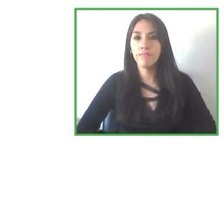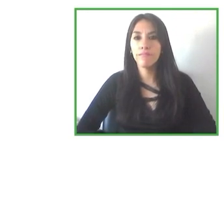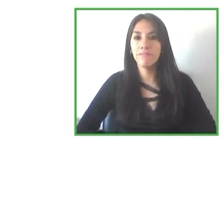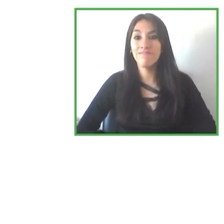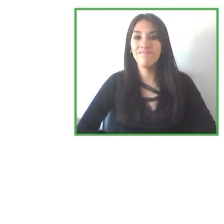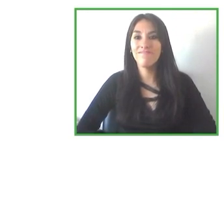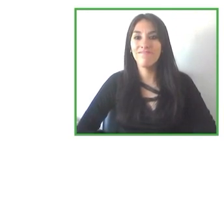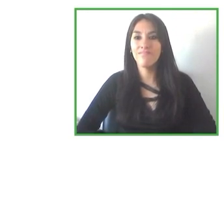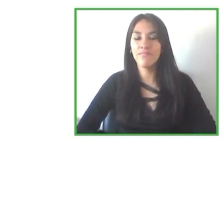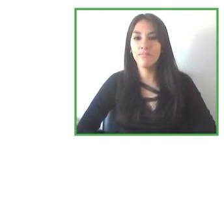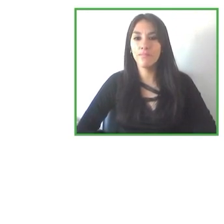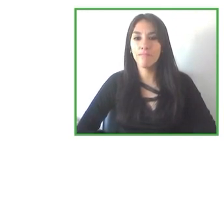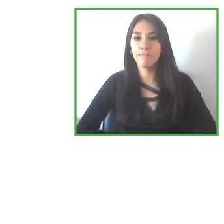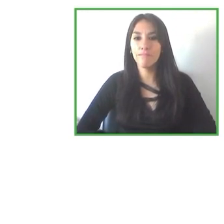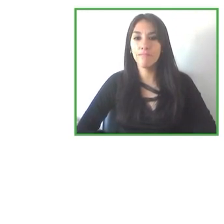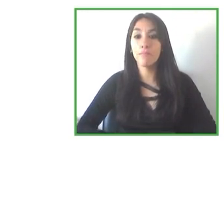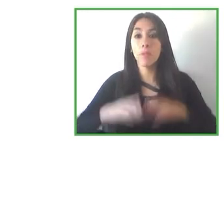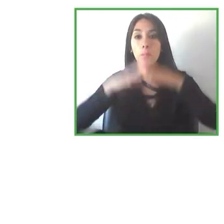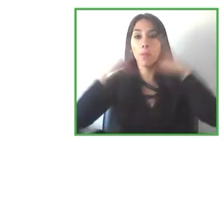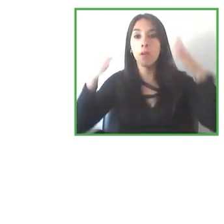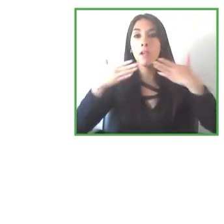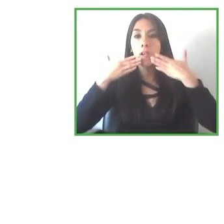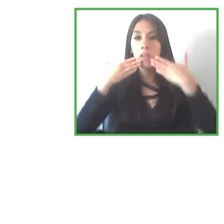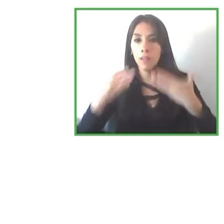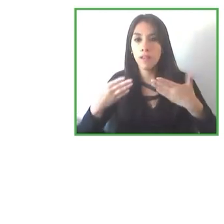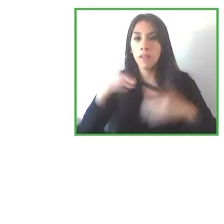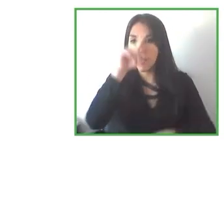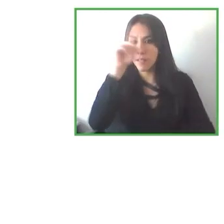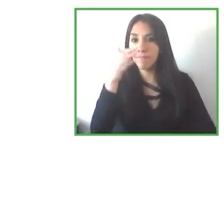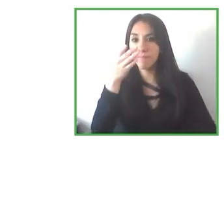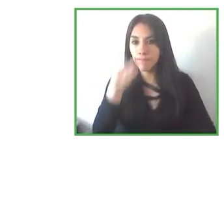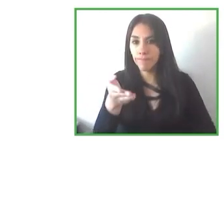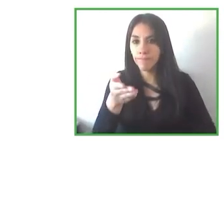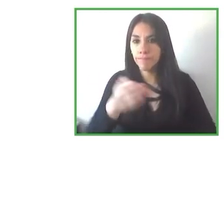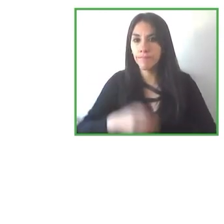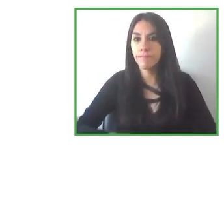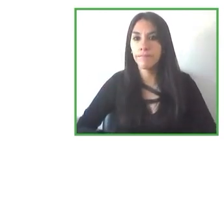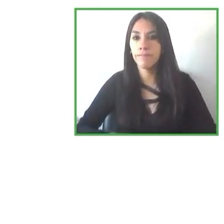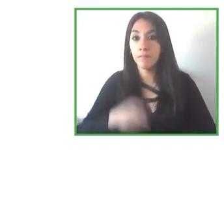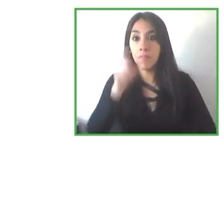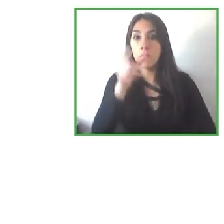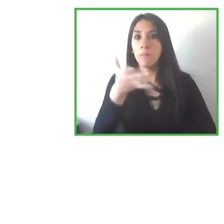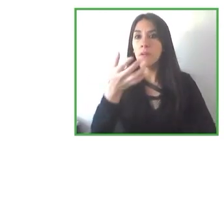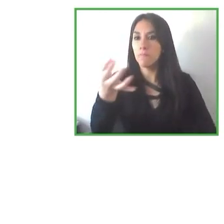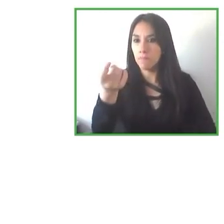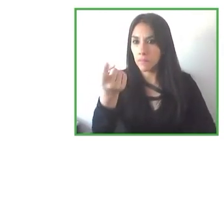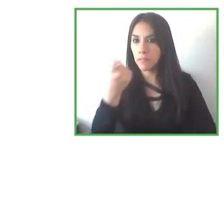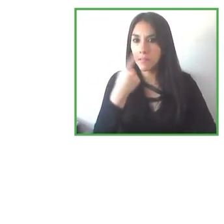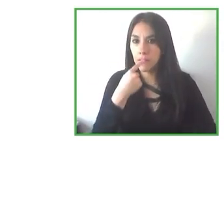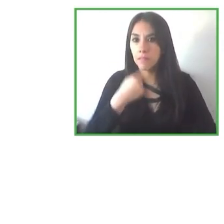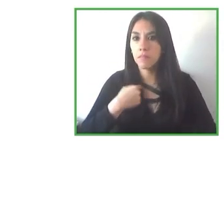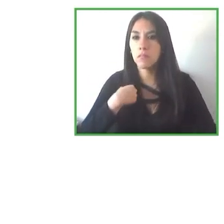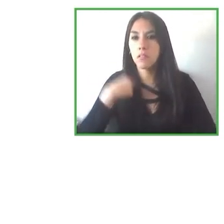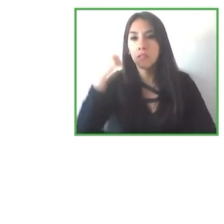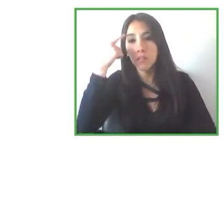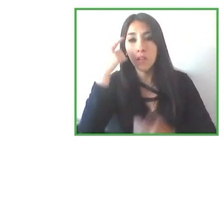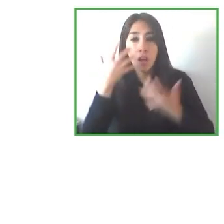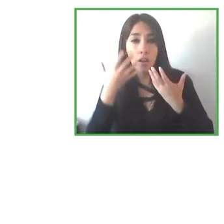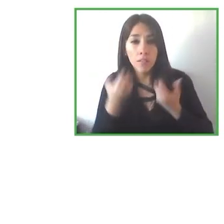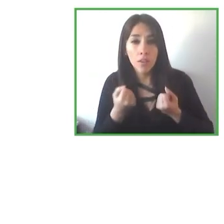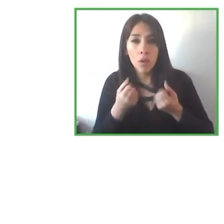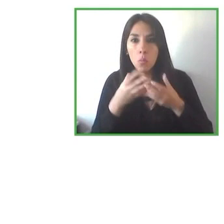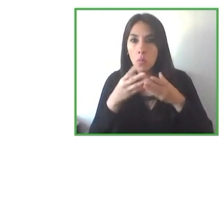muchas gracias por esa pregunta creo que hay muchas maneras en las cuales los